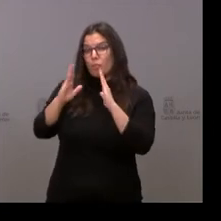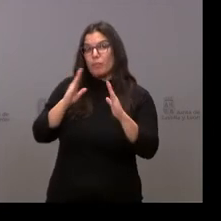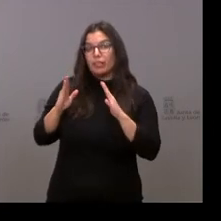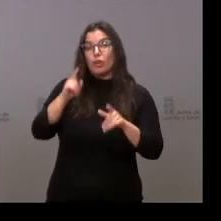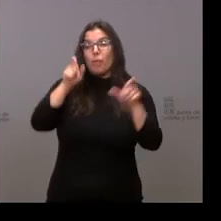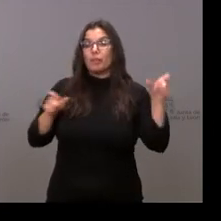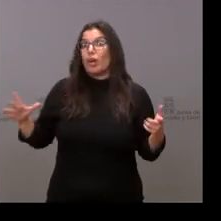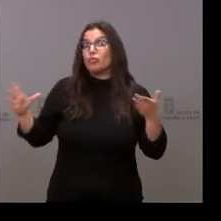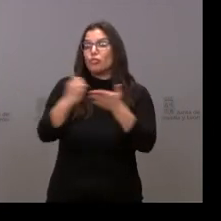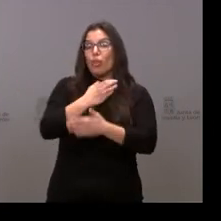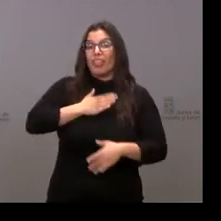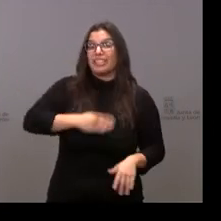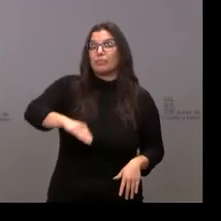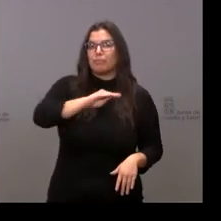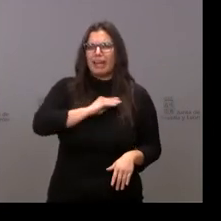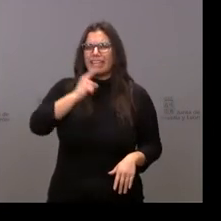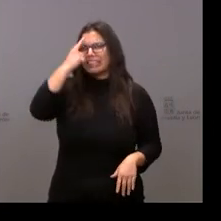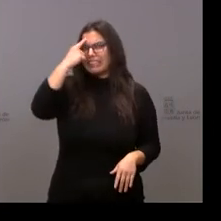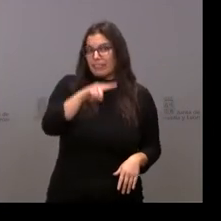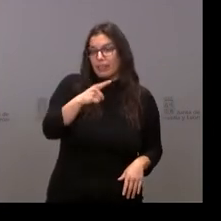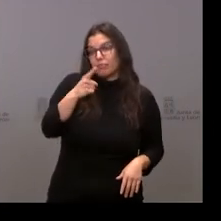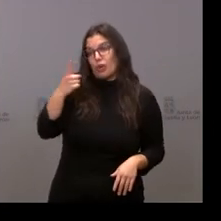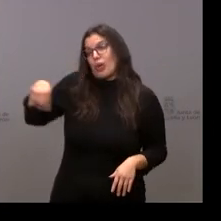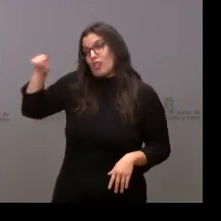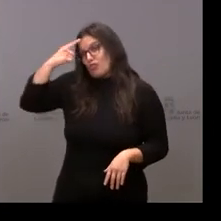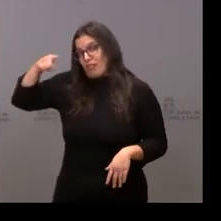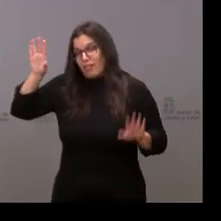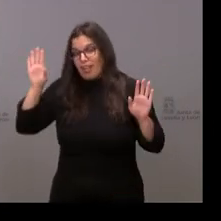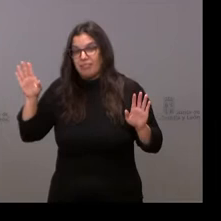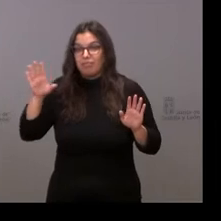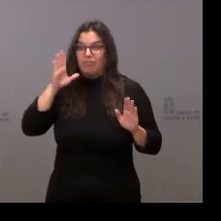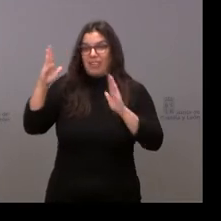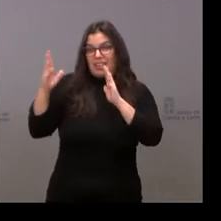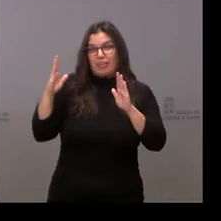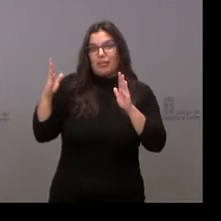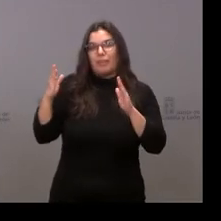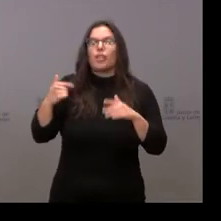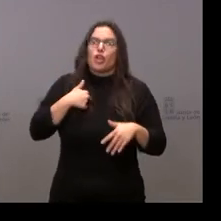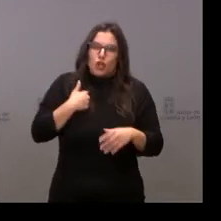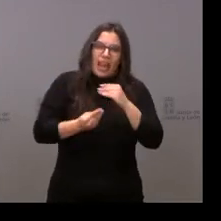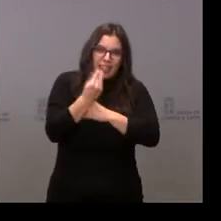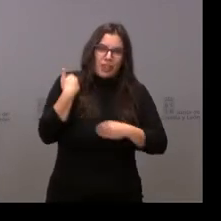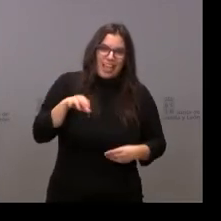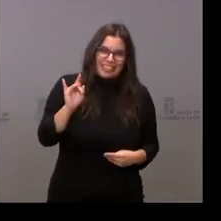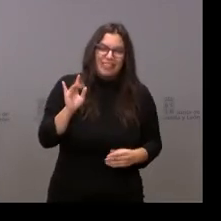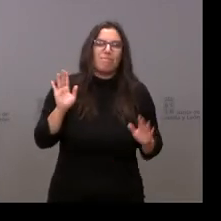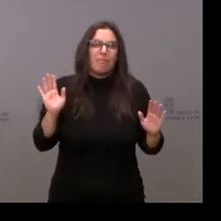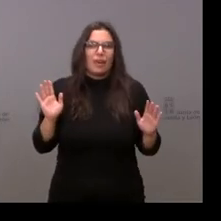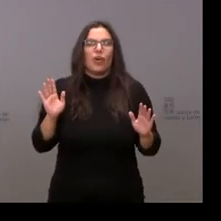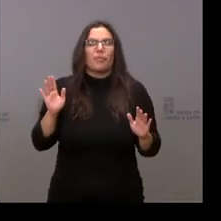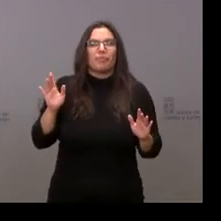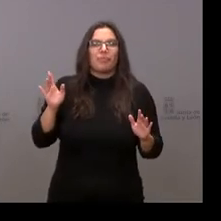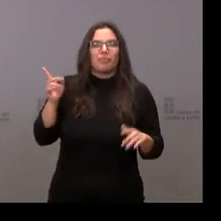los españoles supimos, supieron, los que vivieron en aquel momento, bueno, yo ya había nacido, pero quiero decir, los que